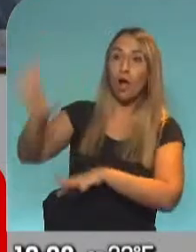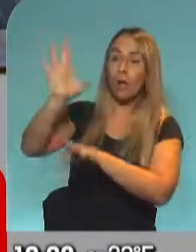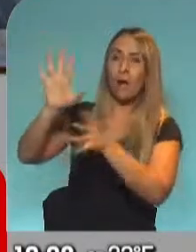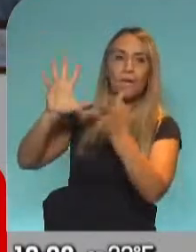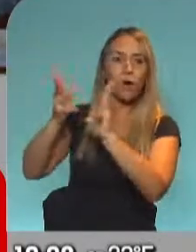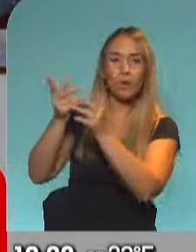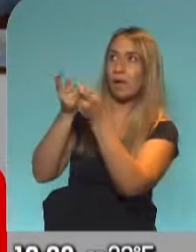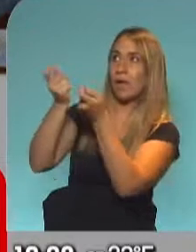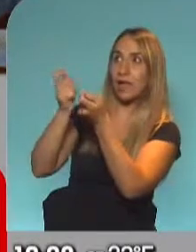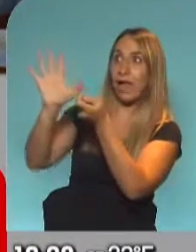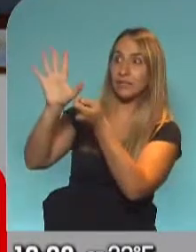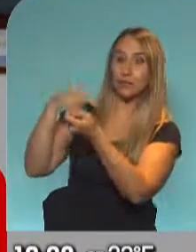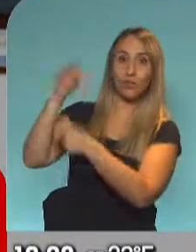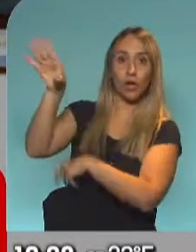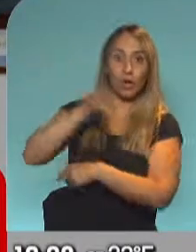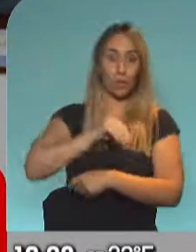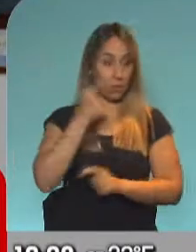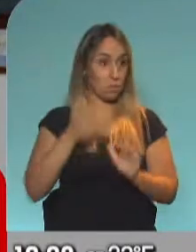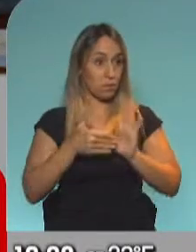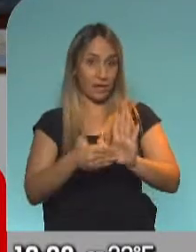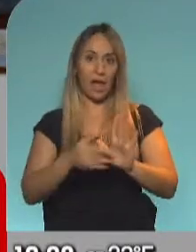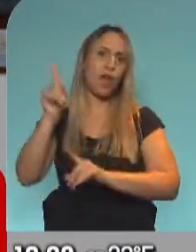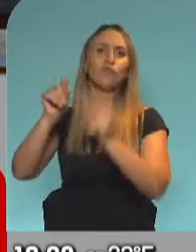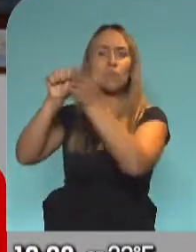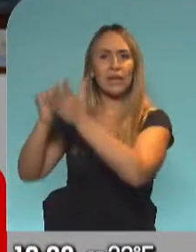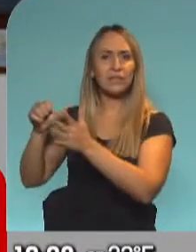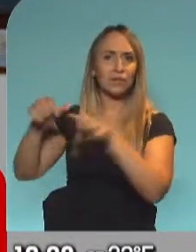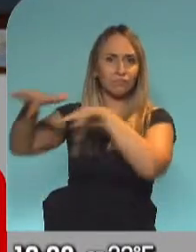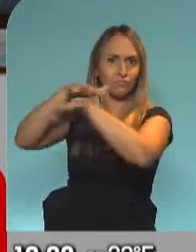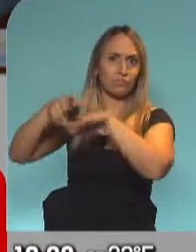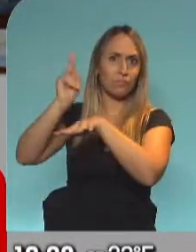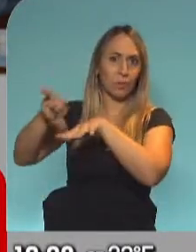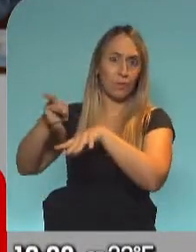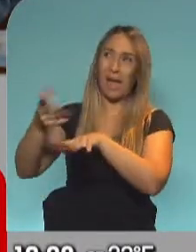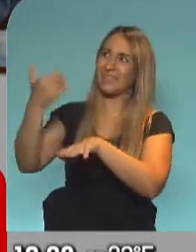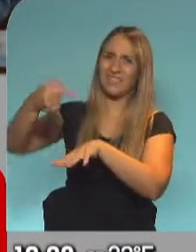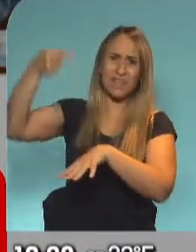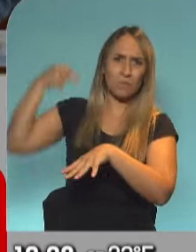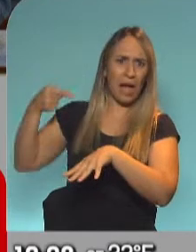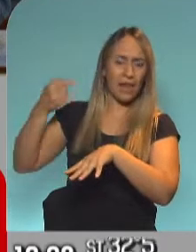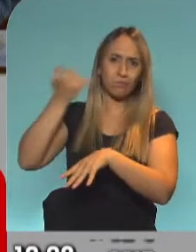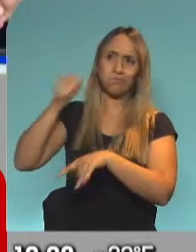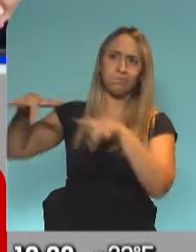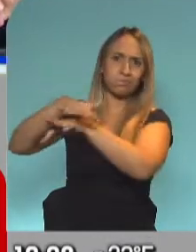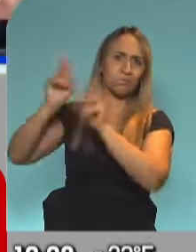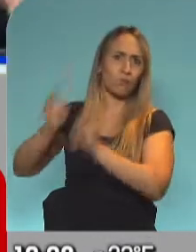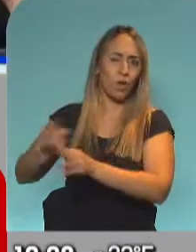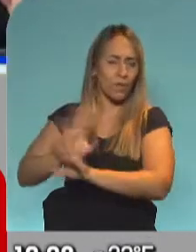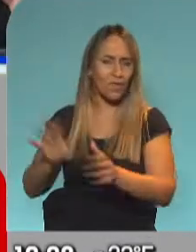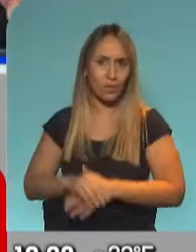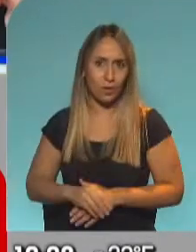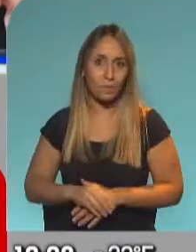esto como para reducir, ya hay toques de quedas sanitarios de hace semanas en Europa, ¿no? Hubo consenso en esa reunión,